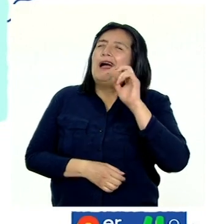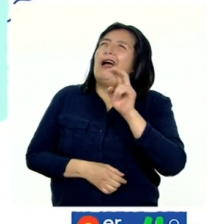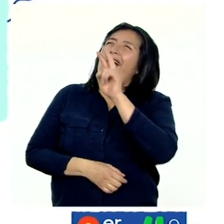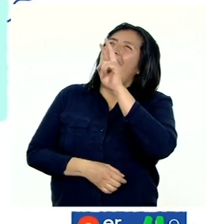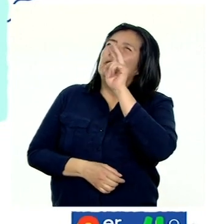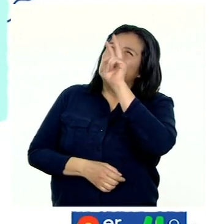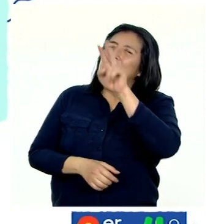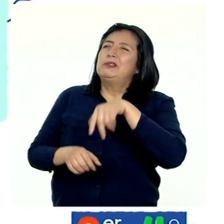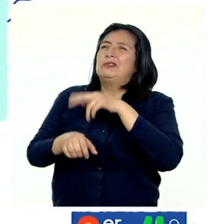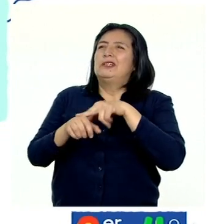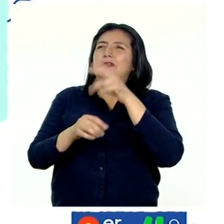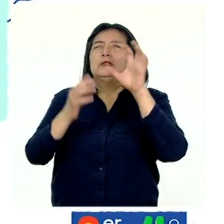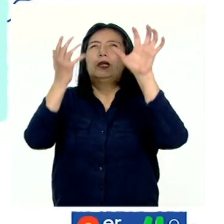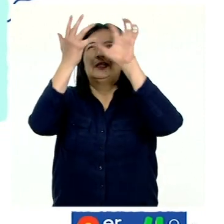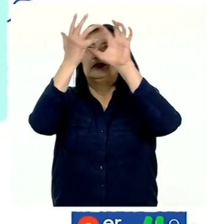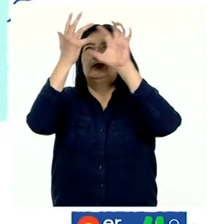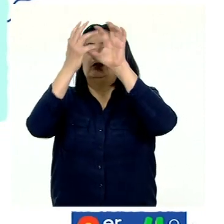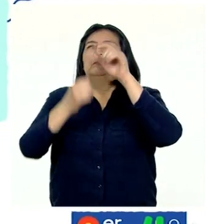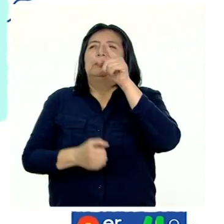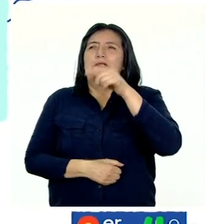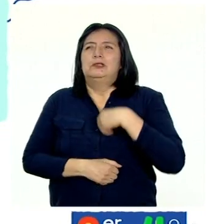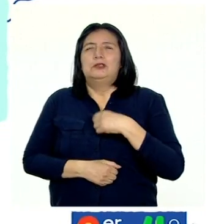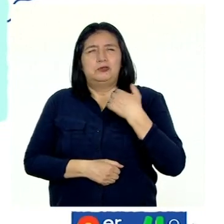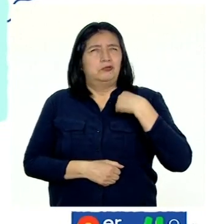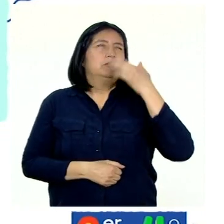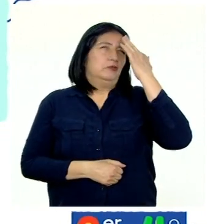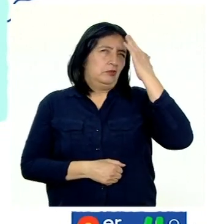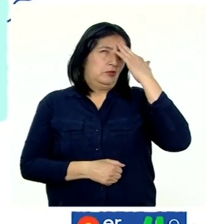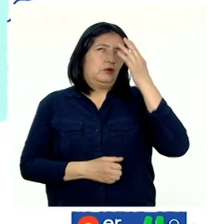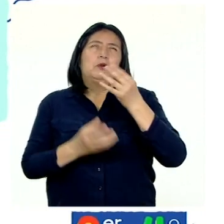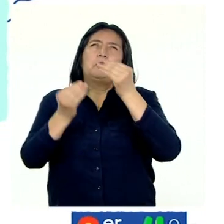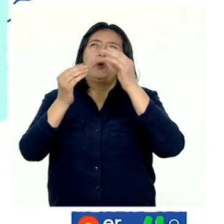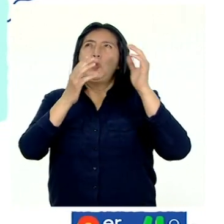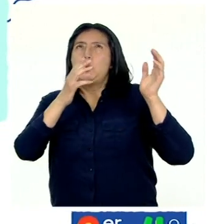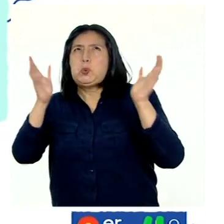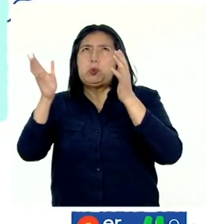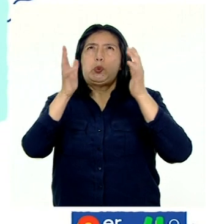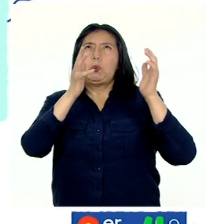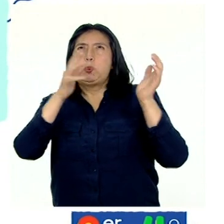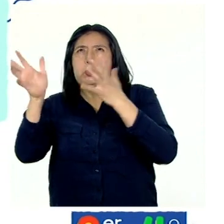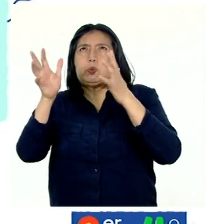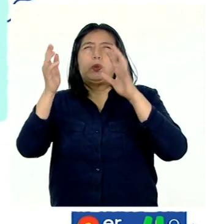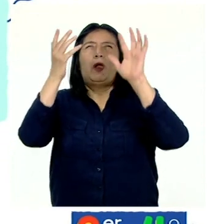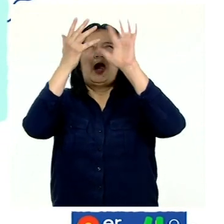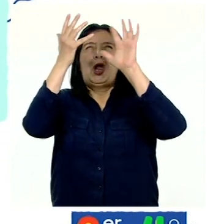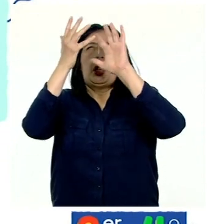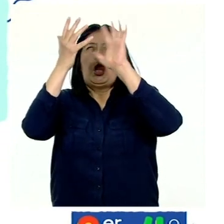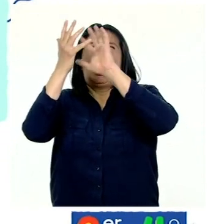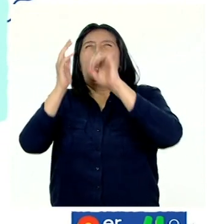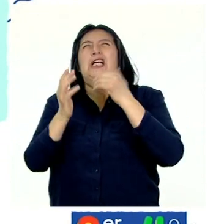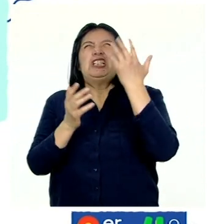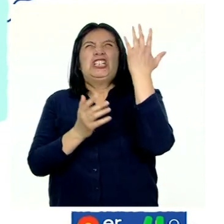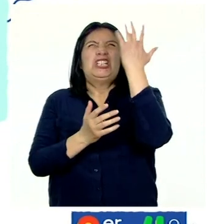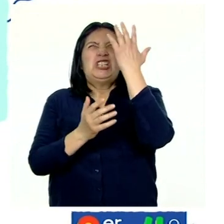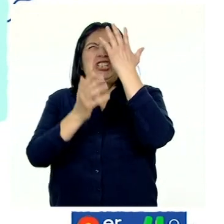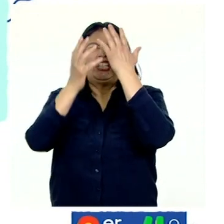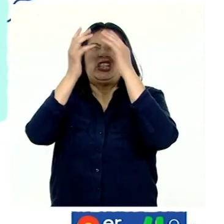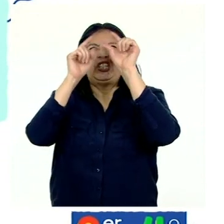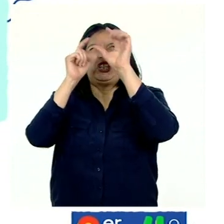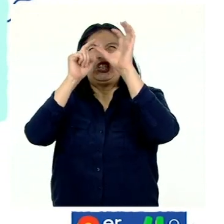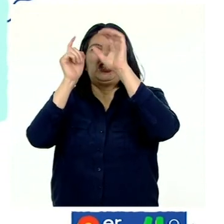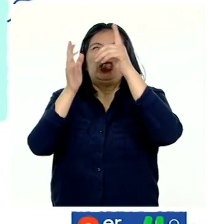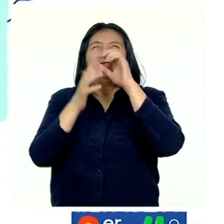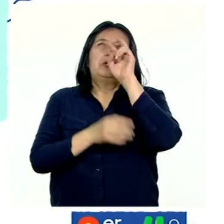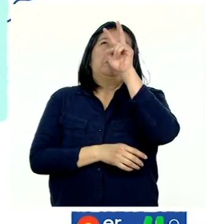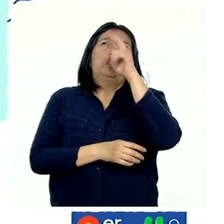la naturaleza son las nubes. Sé que va a llover cuando hay mucho viento, el cielo está nublado, las nubes son de color gris